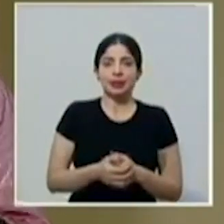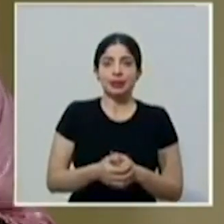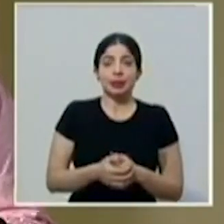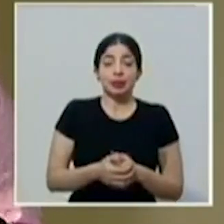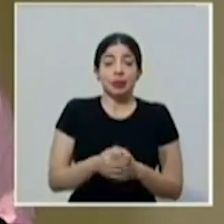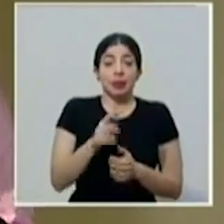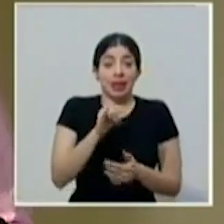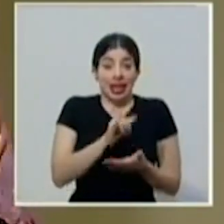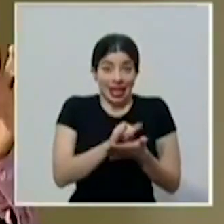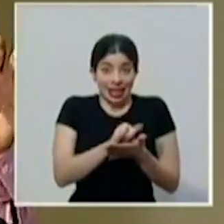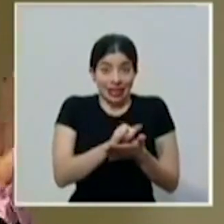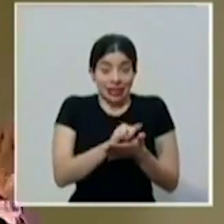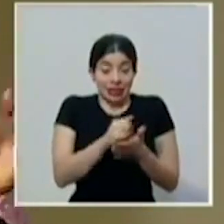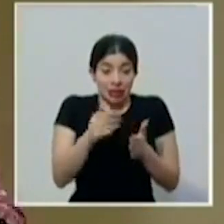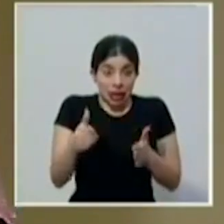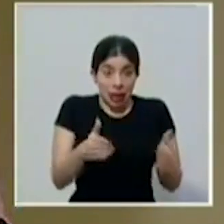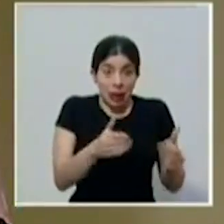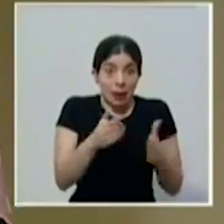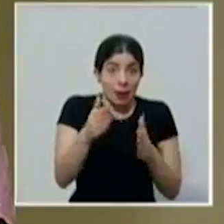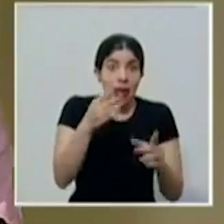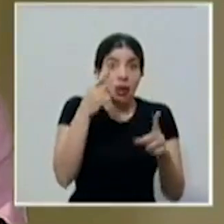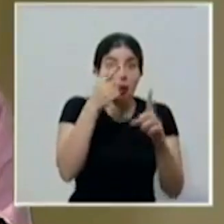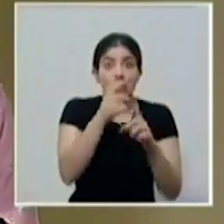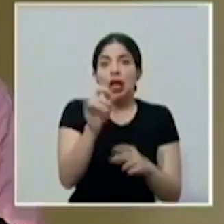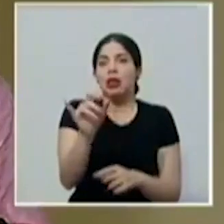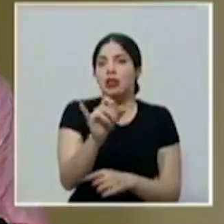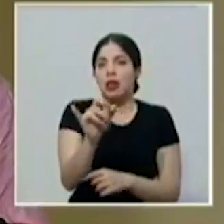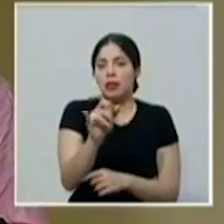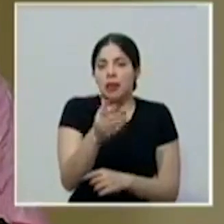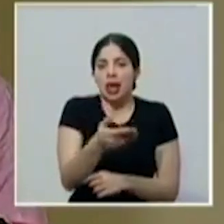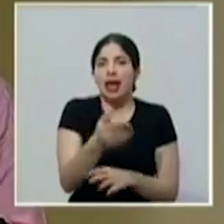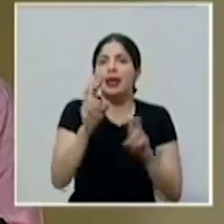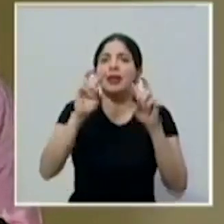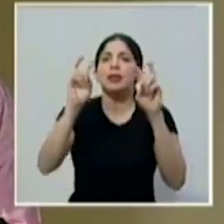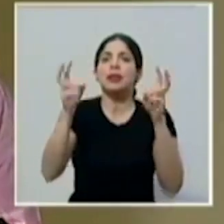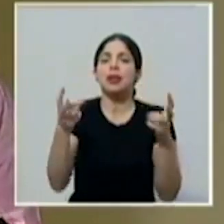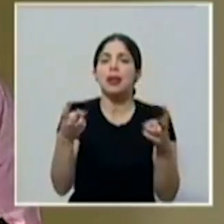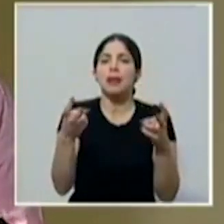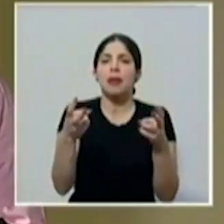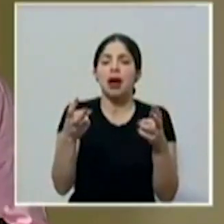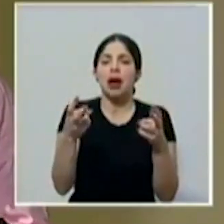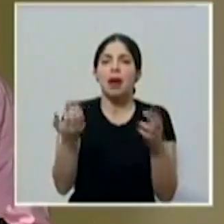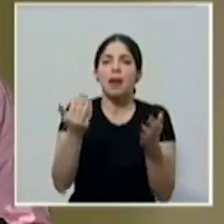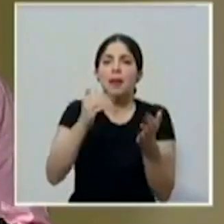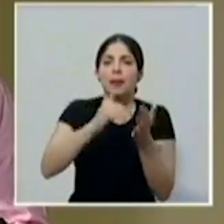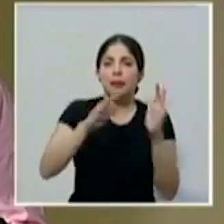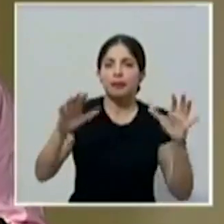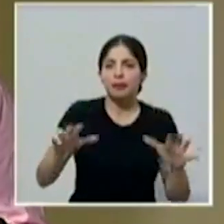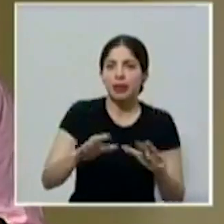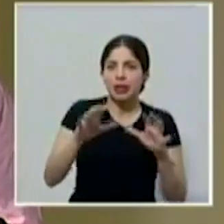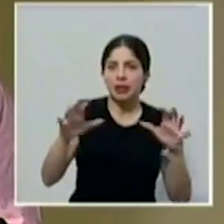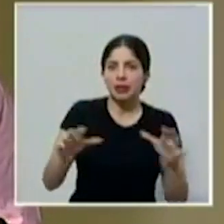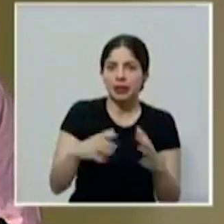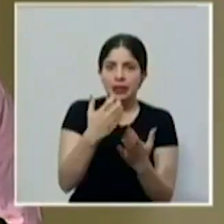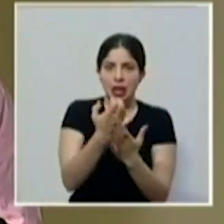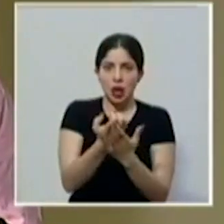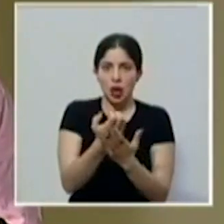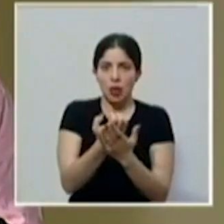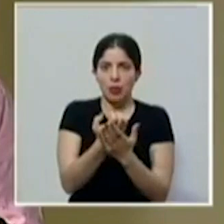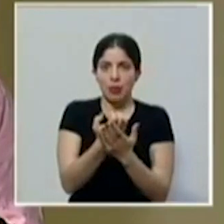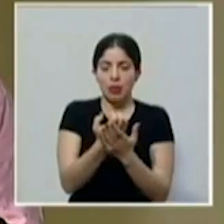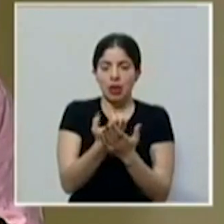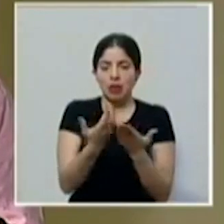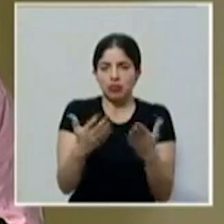dirección también está el tema de la reactivación económica, que ya